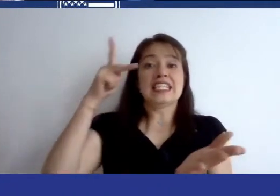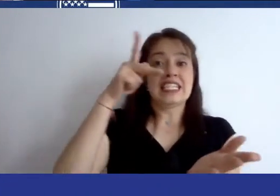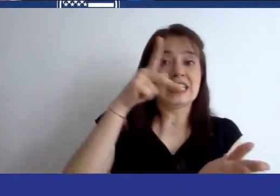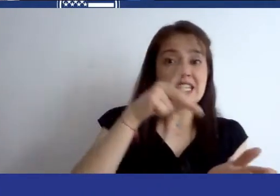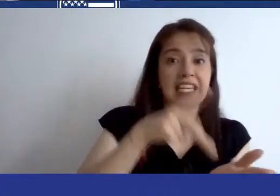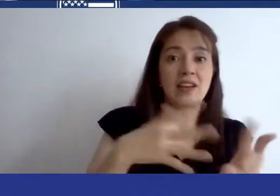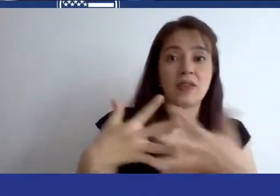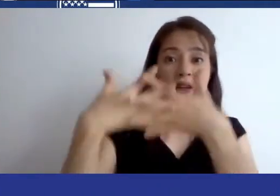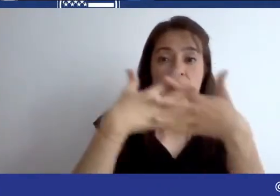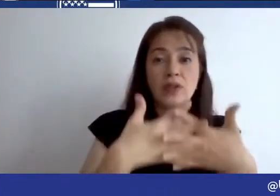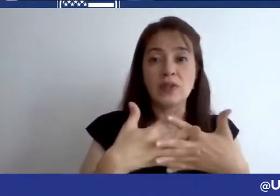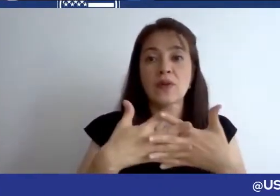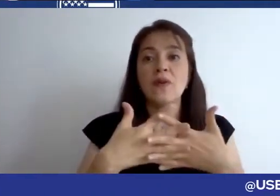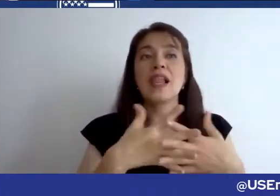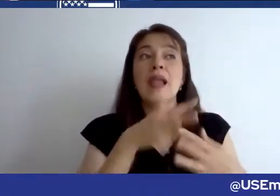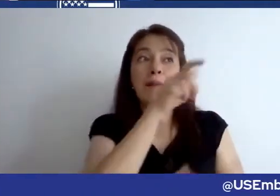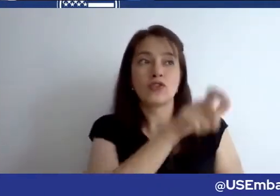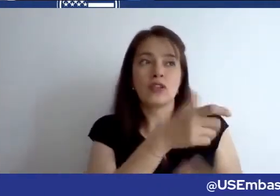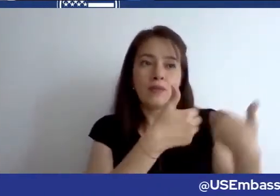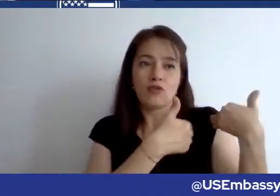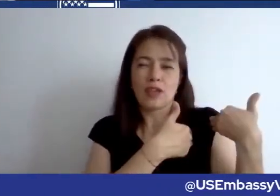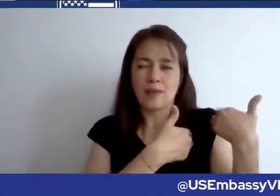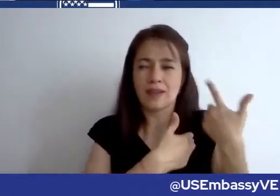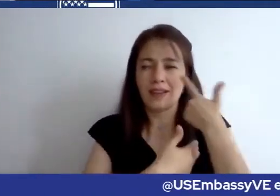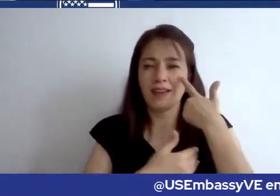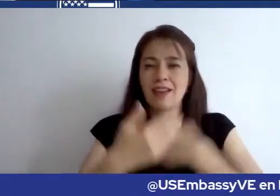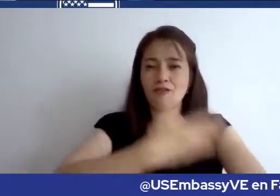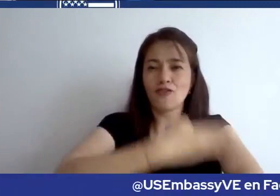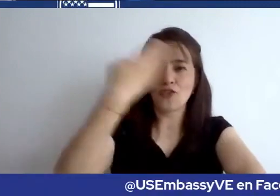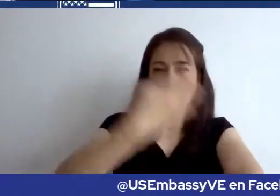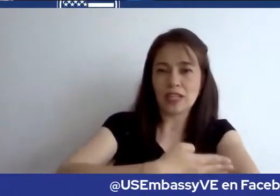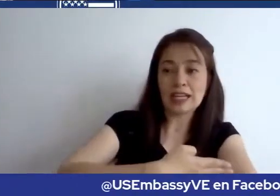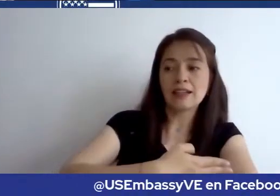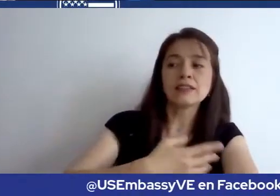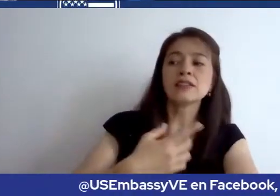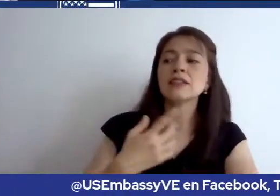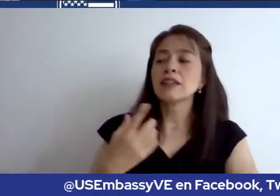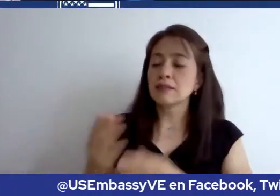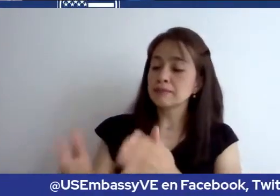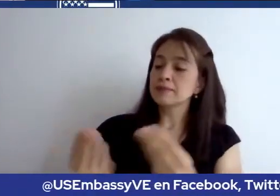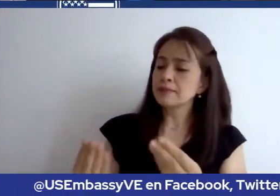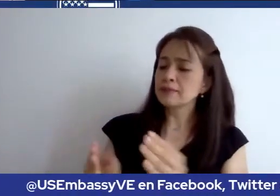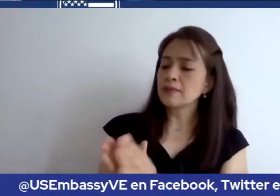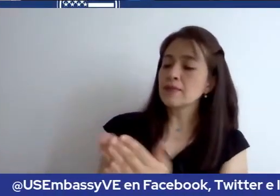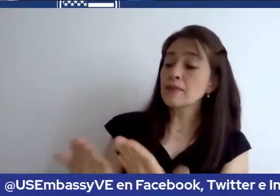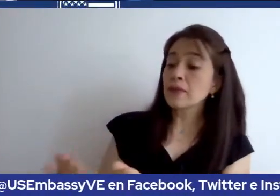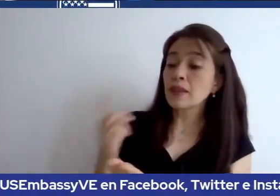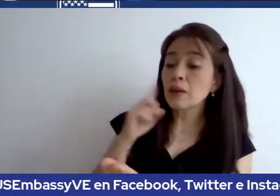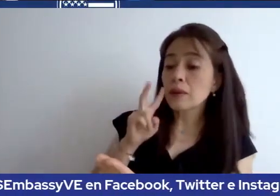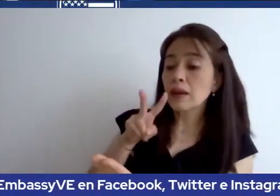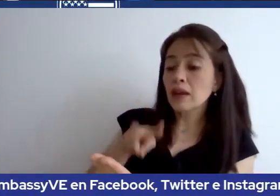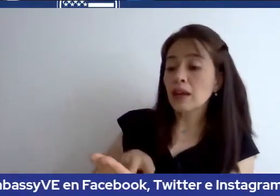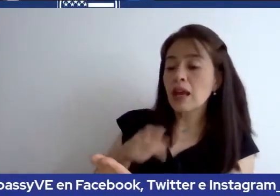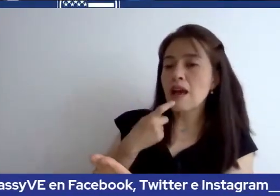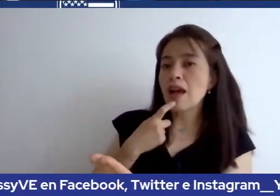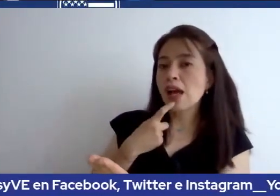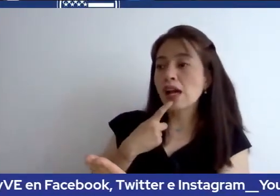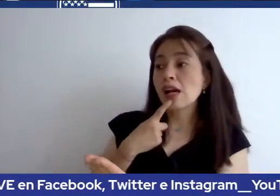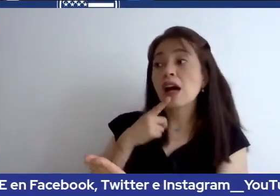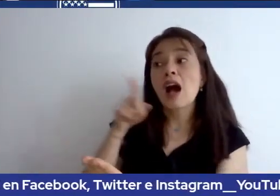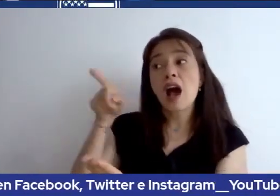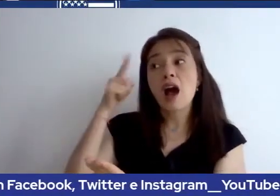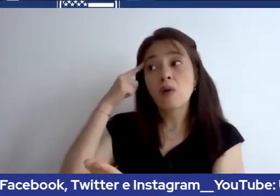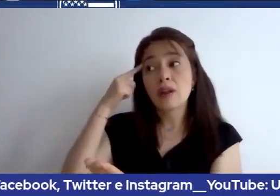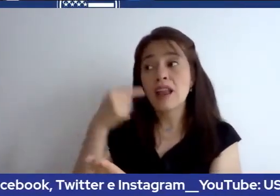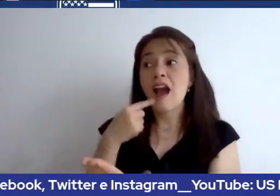la frontera le dice cuánto tiempo,